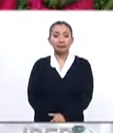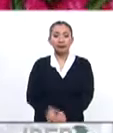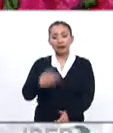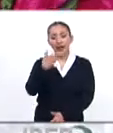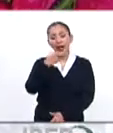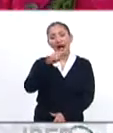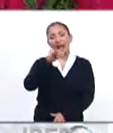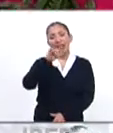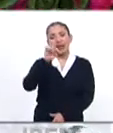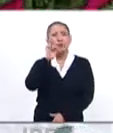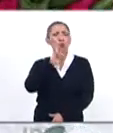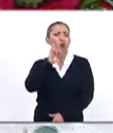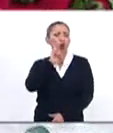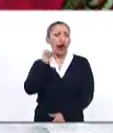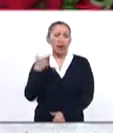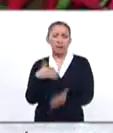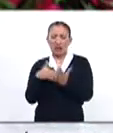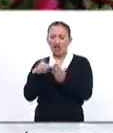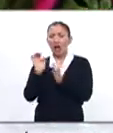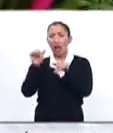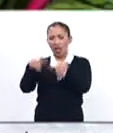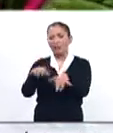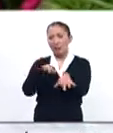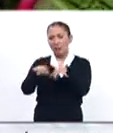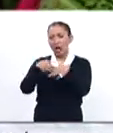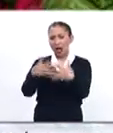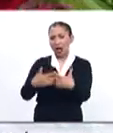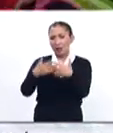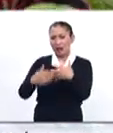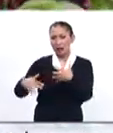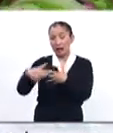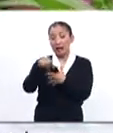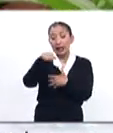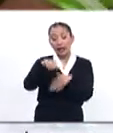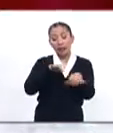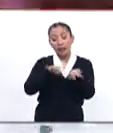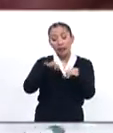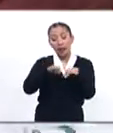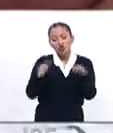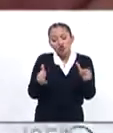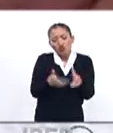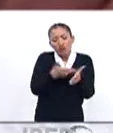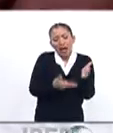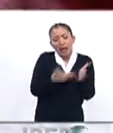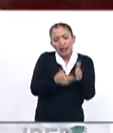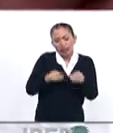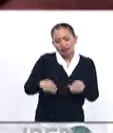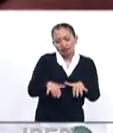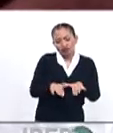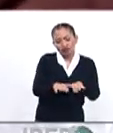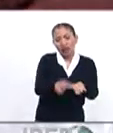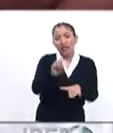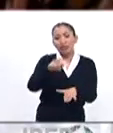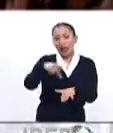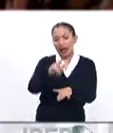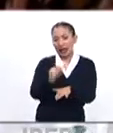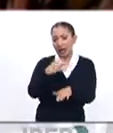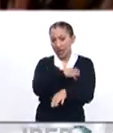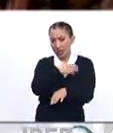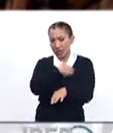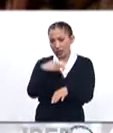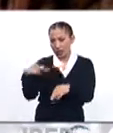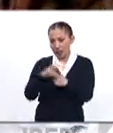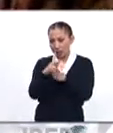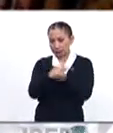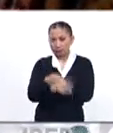Jaleda es una de las millones de personas que trabajan en este sector. Ella trabaja en un pequeño taller de costura en Dhaka, la capital del